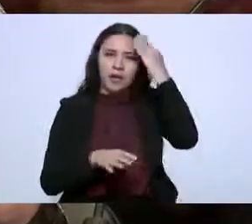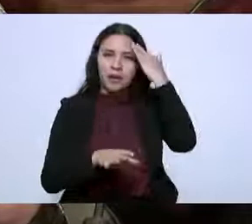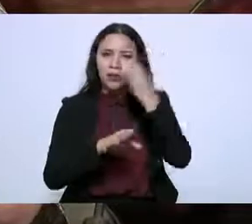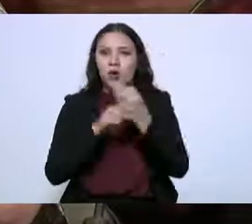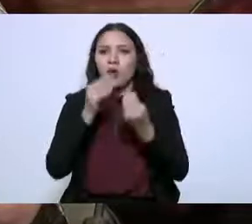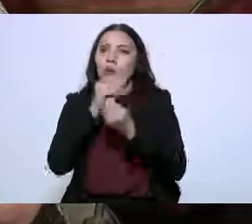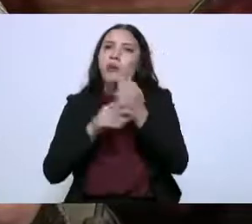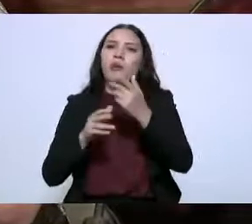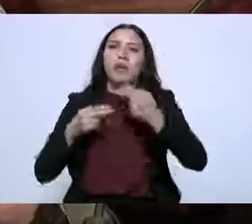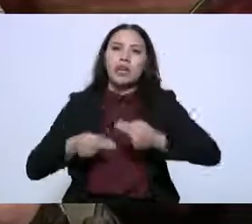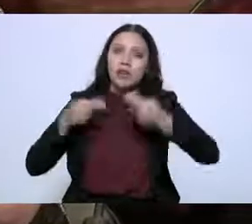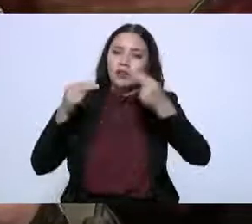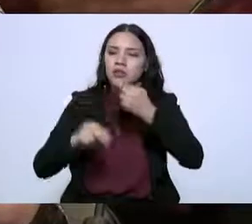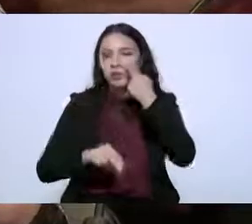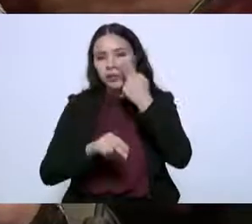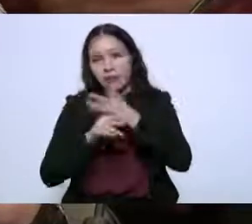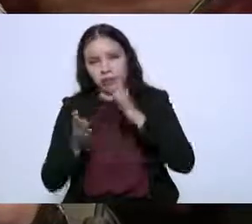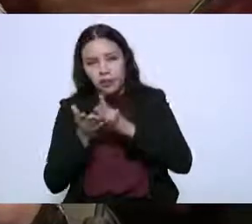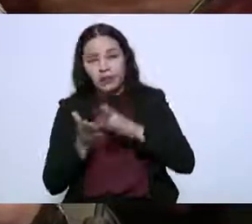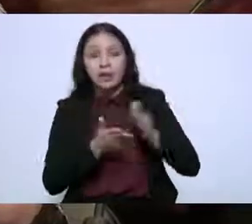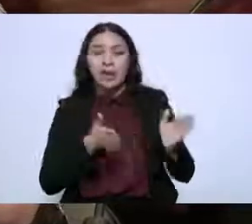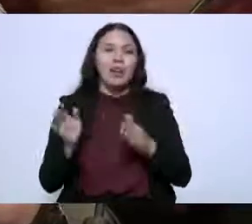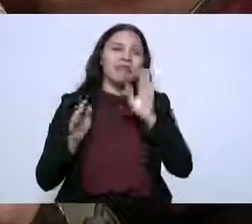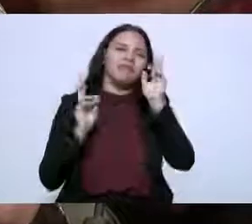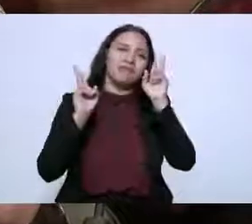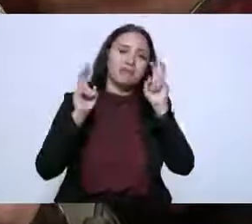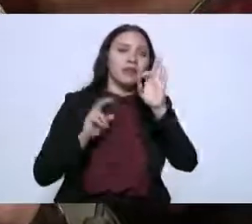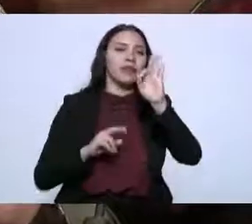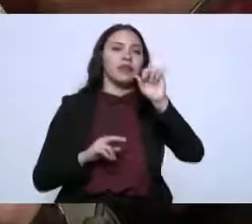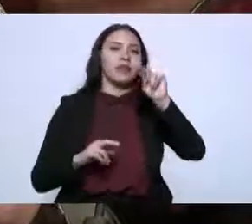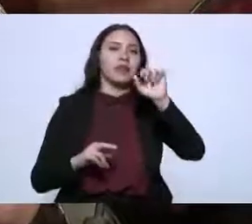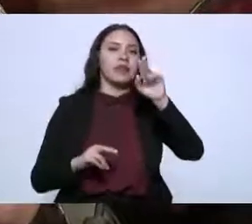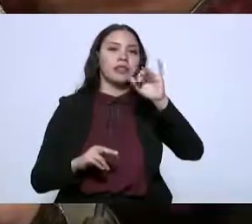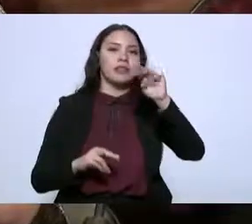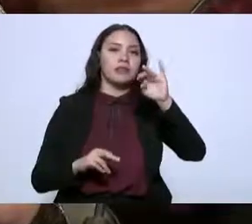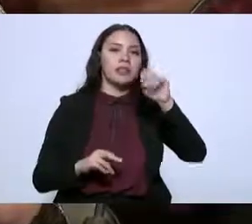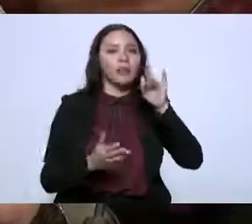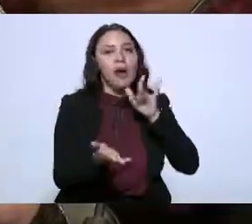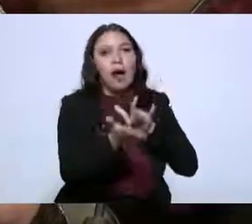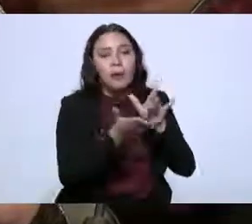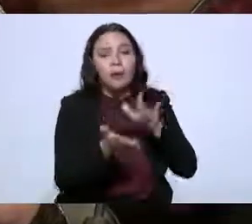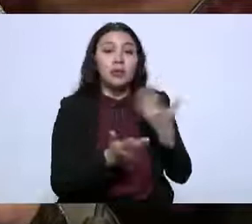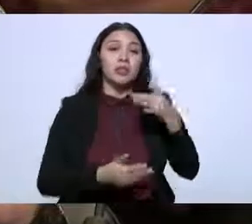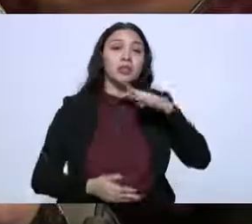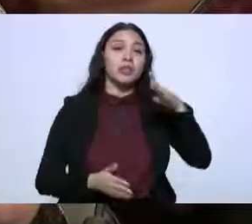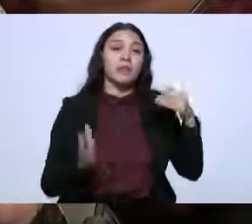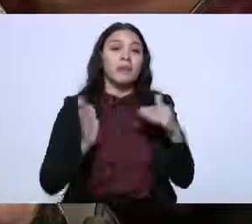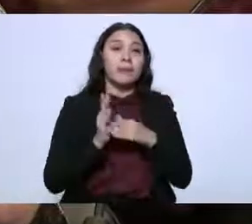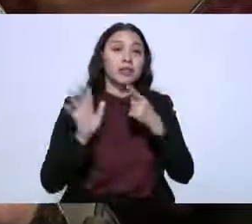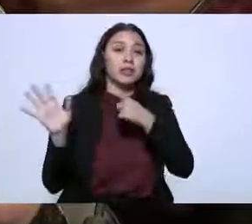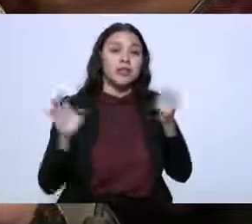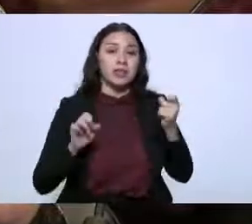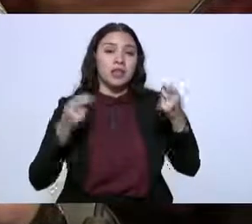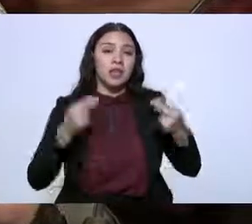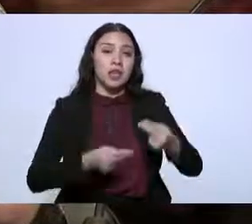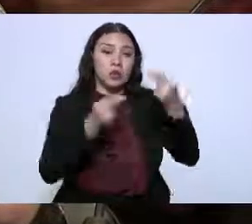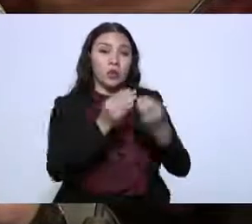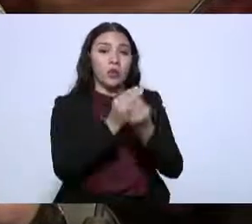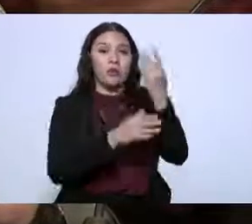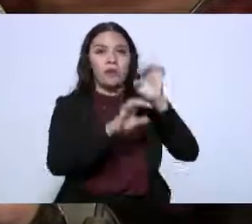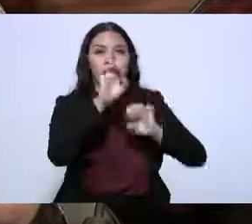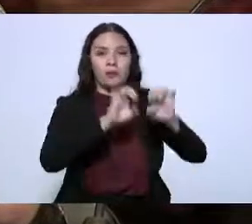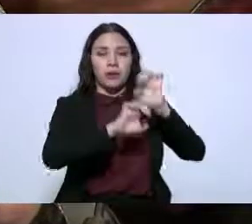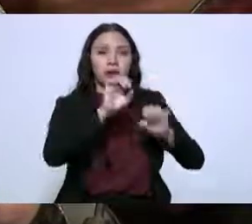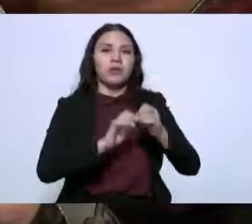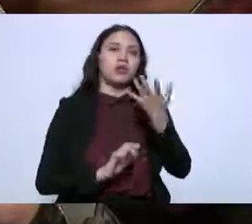nuevos negocios. En materia de financiamiento, ha dado financiamiento a 19 mil 600 empresas por